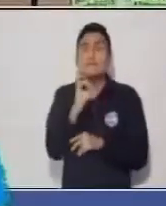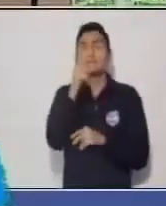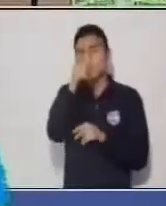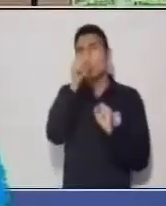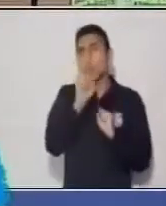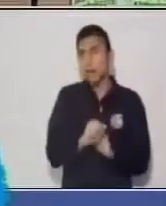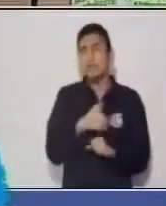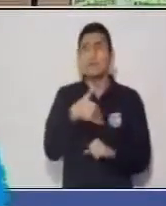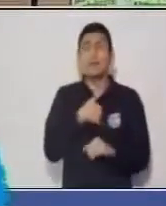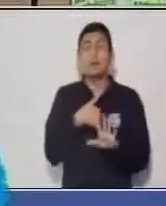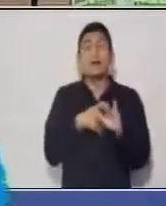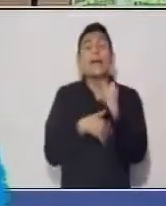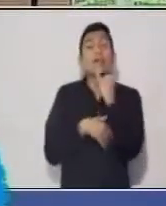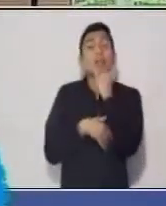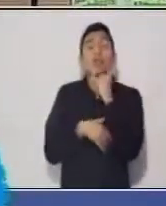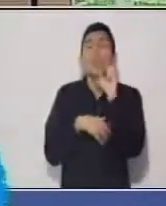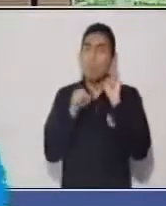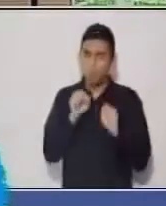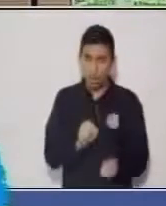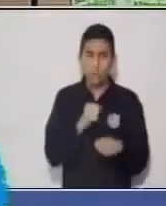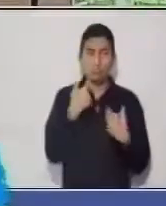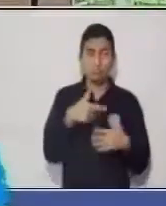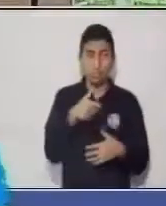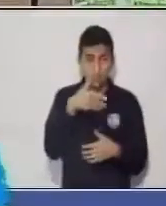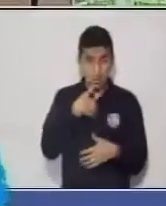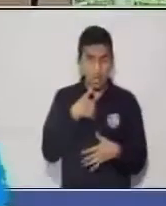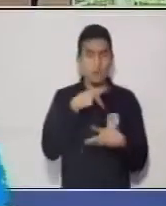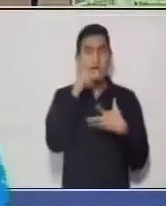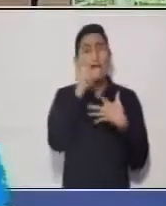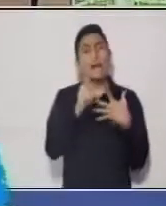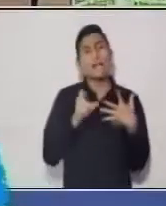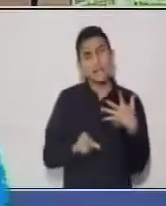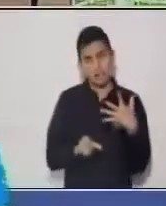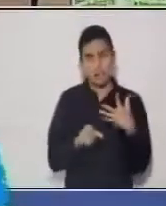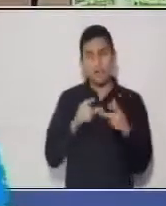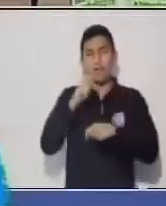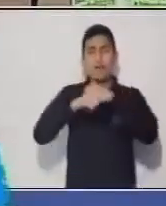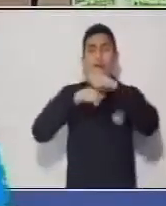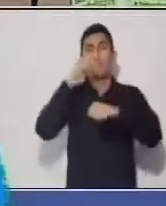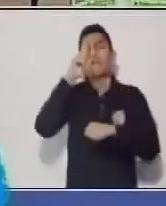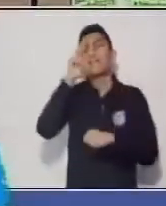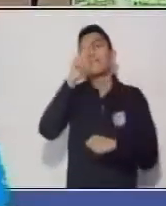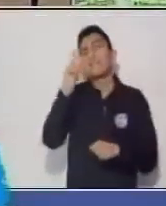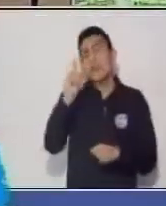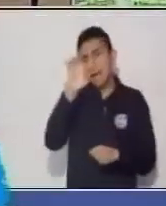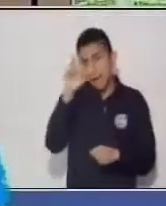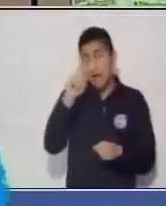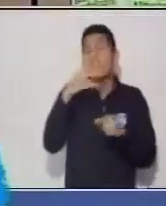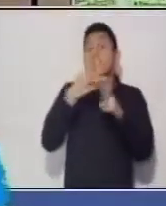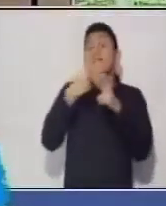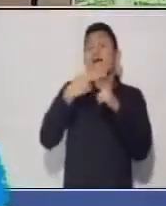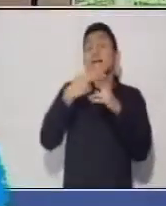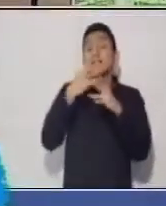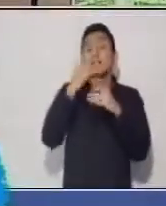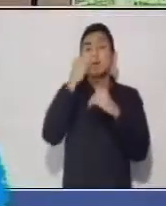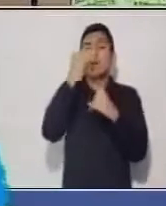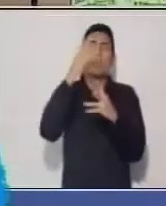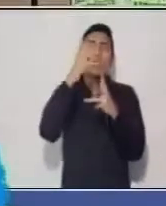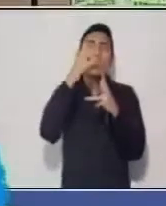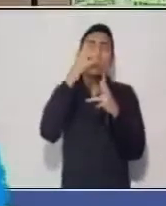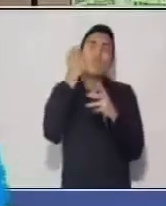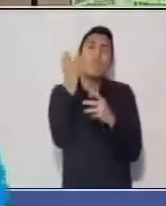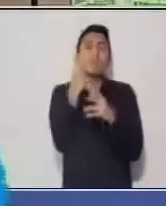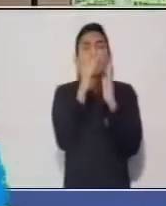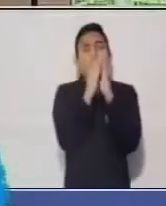y se va a caracterizar por frases incompletas. Mientras que el diálogo escrito, vamos a